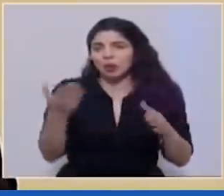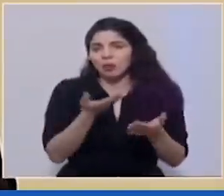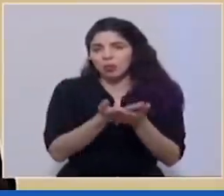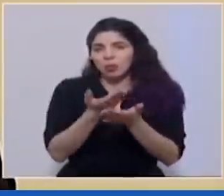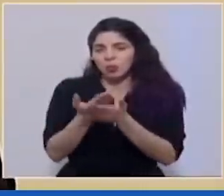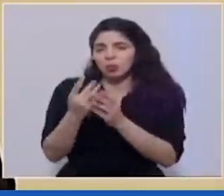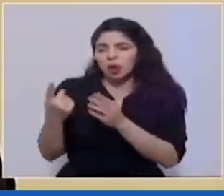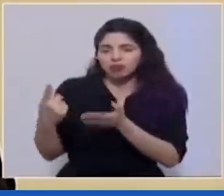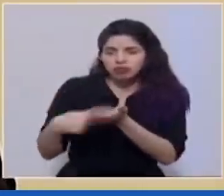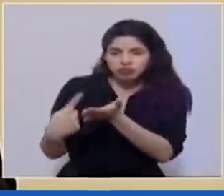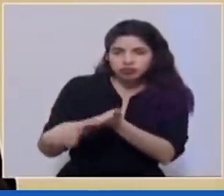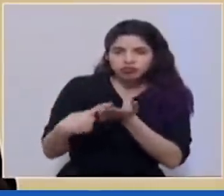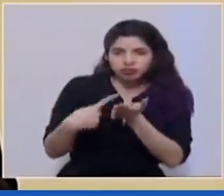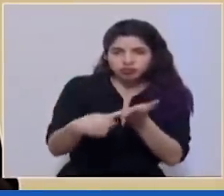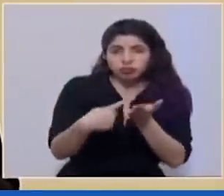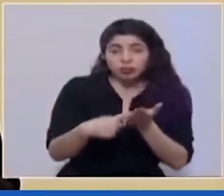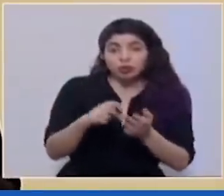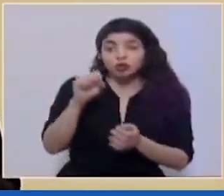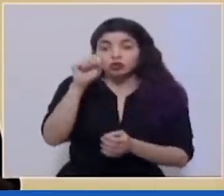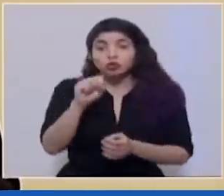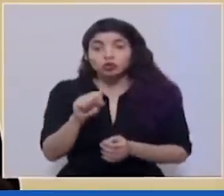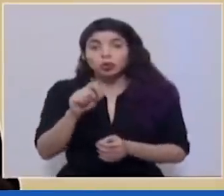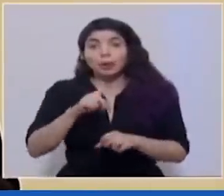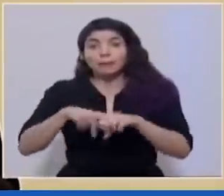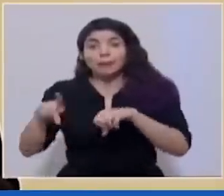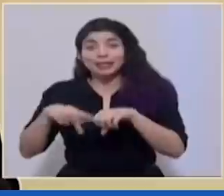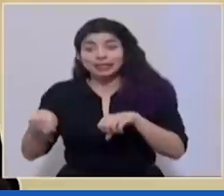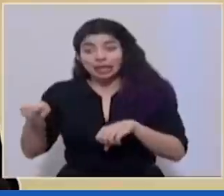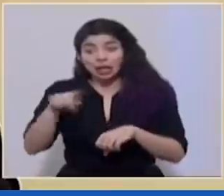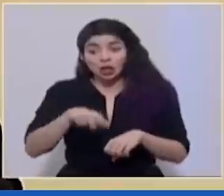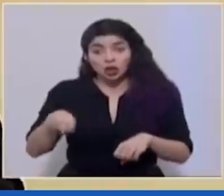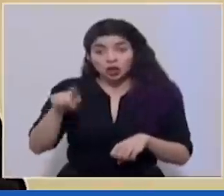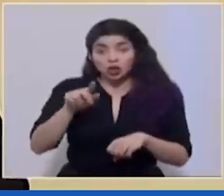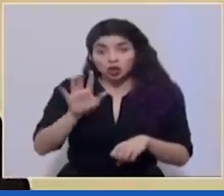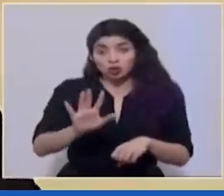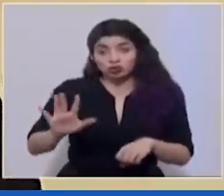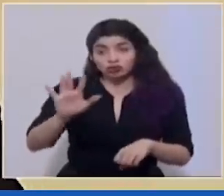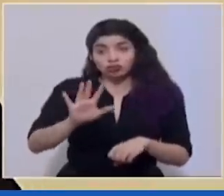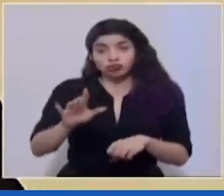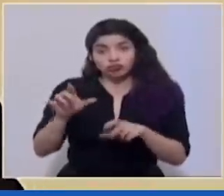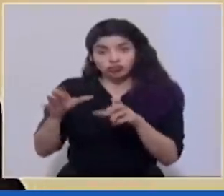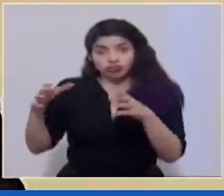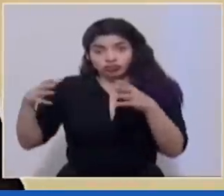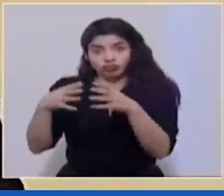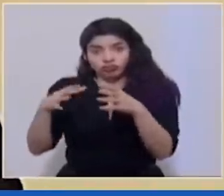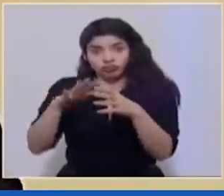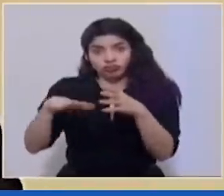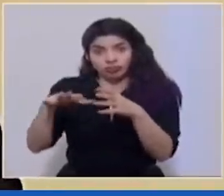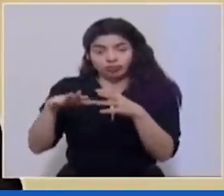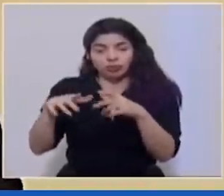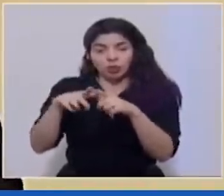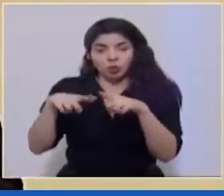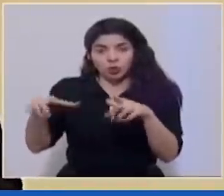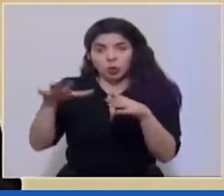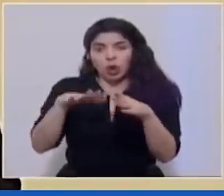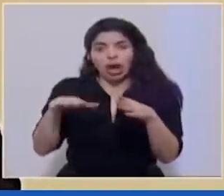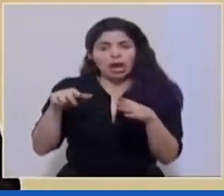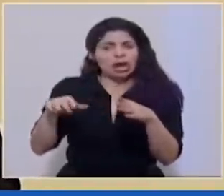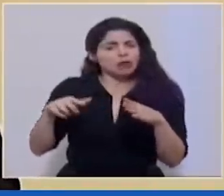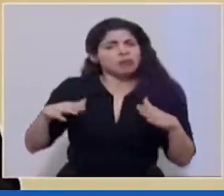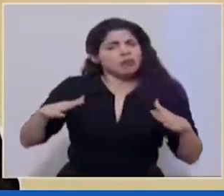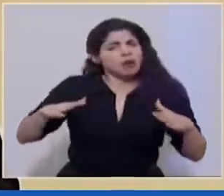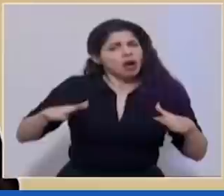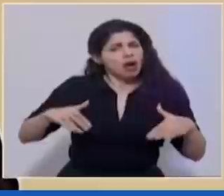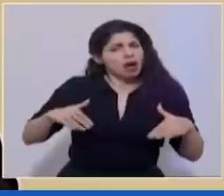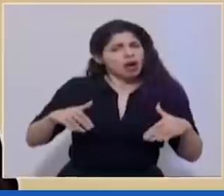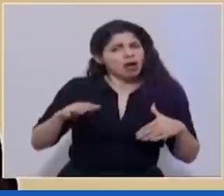de la zona sur y Pérez Celedón que también lo unimos con esta región no hemos todavía